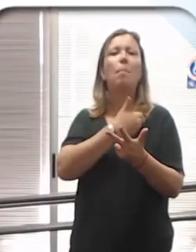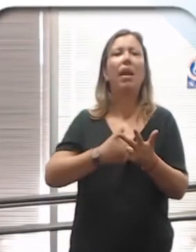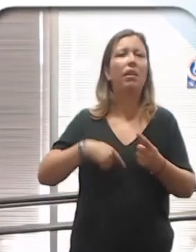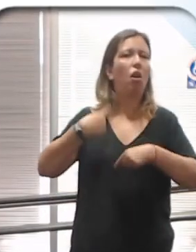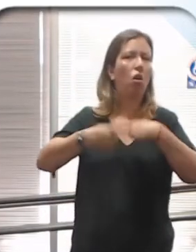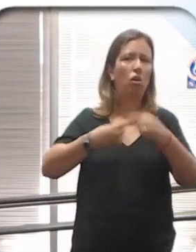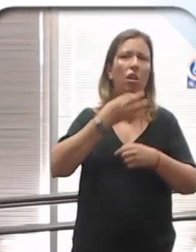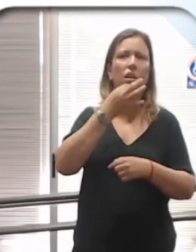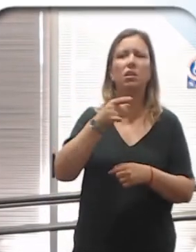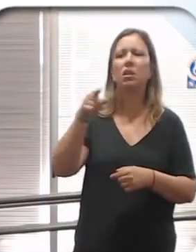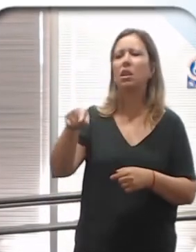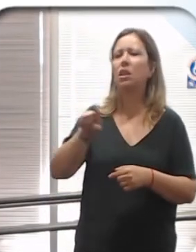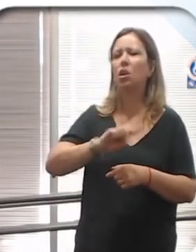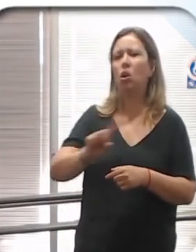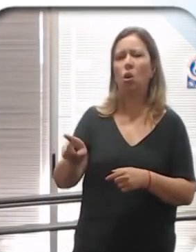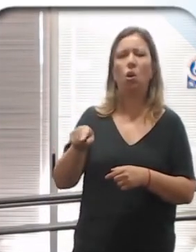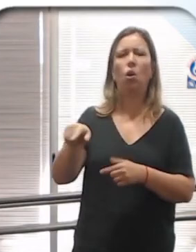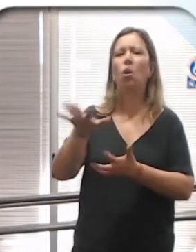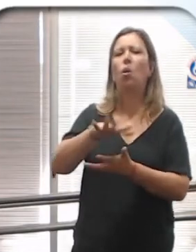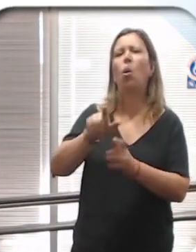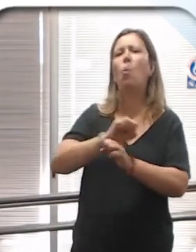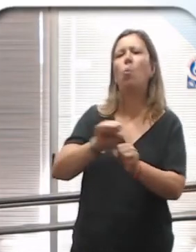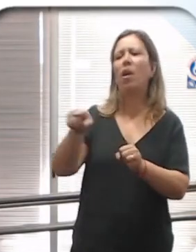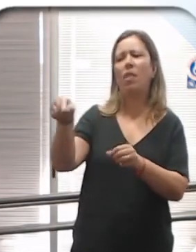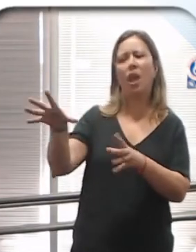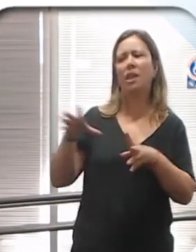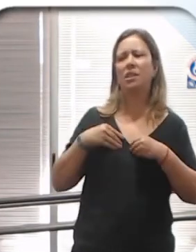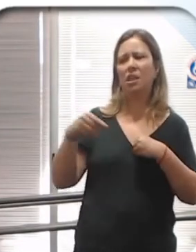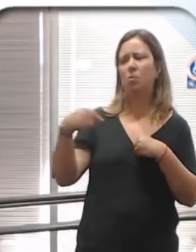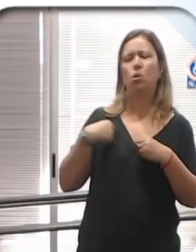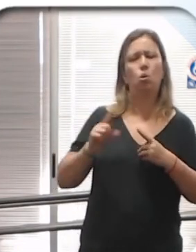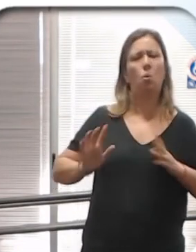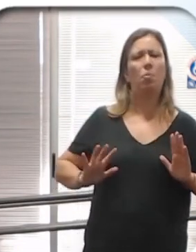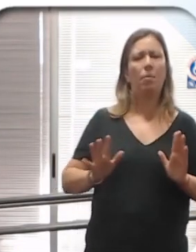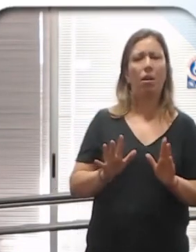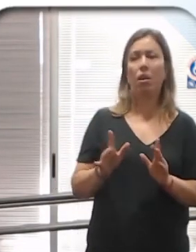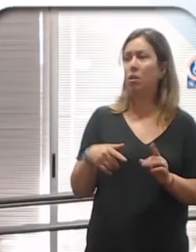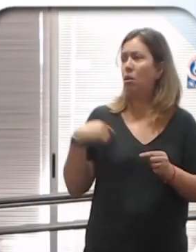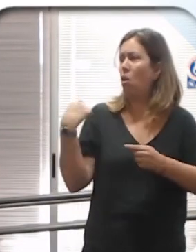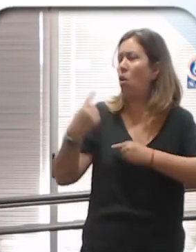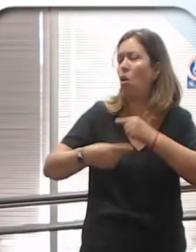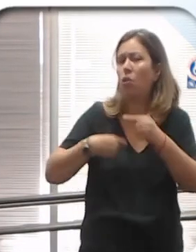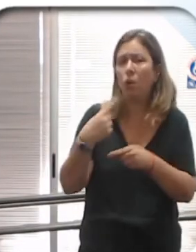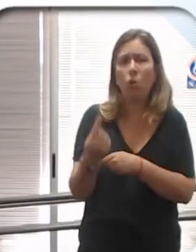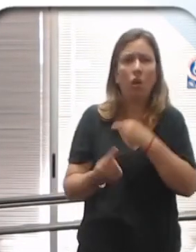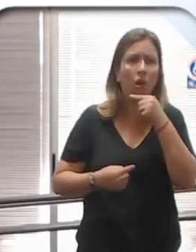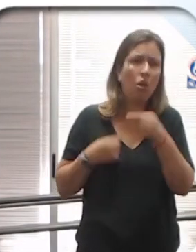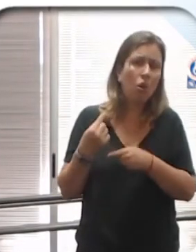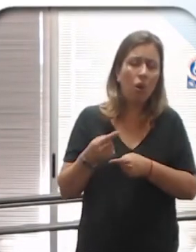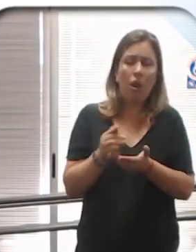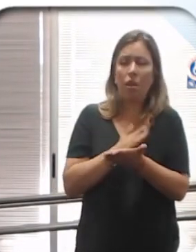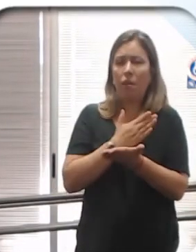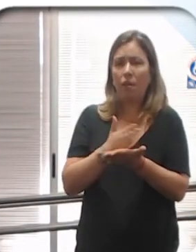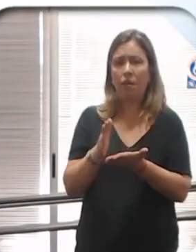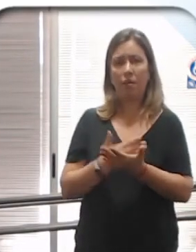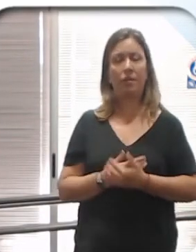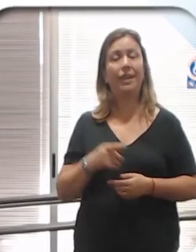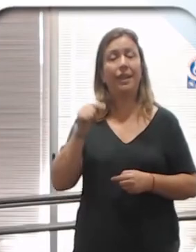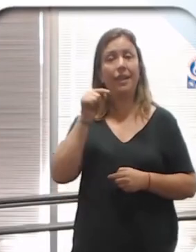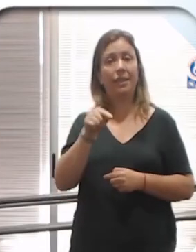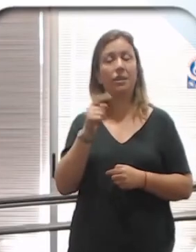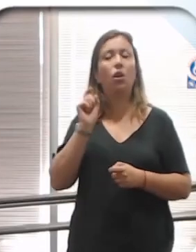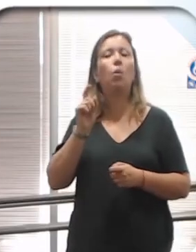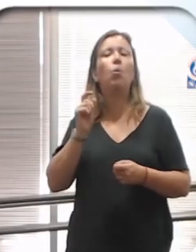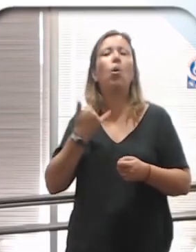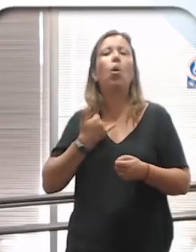diciendo, este no es el lugar para esta persona, yo no estoy preparada, entonces vamos a seguir reproduciendo eso. Creo que el